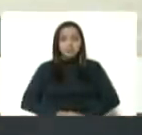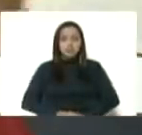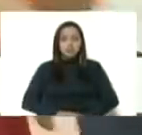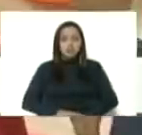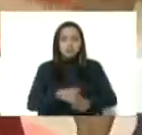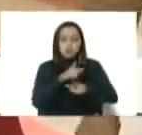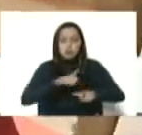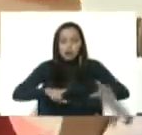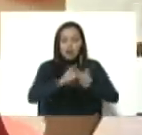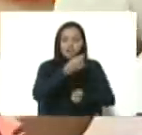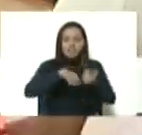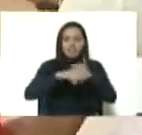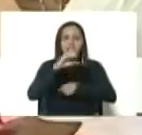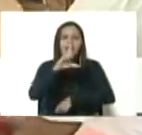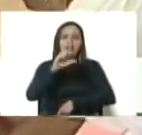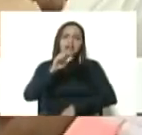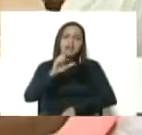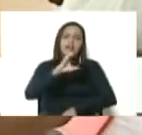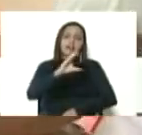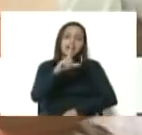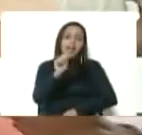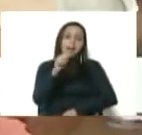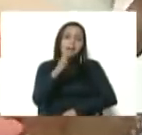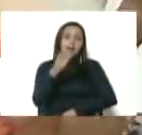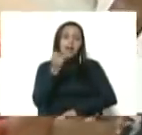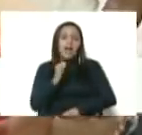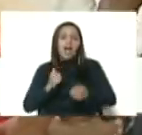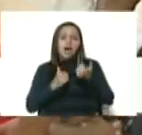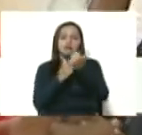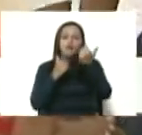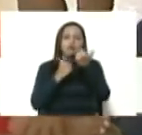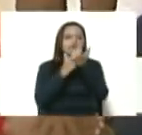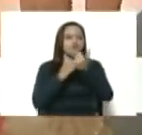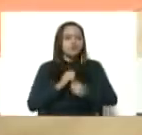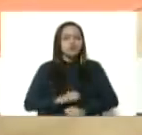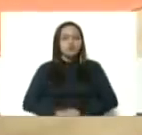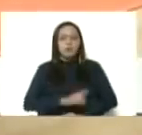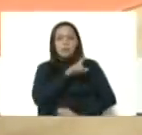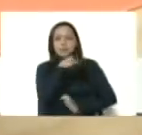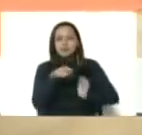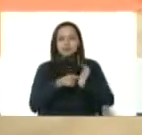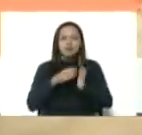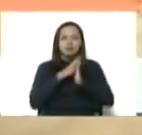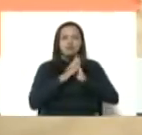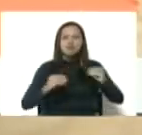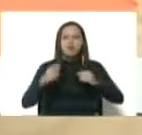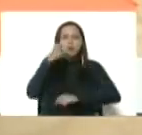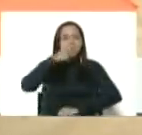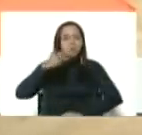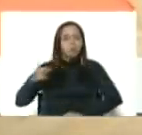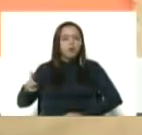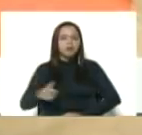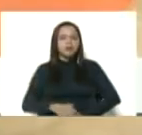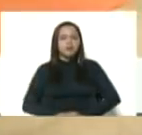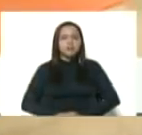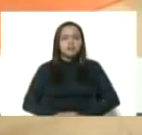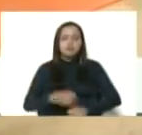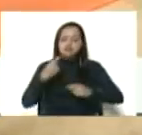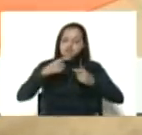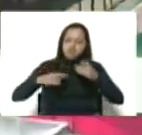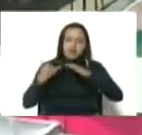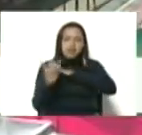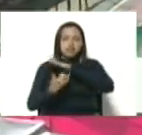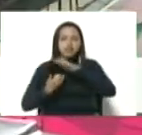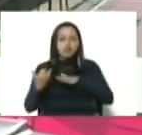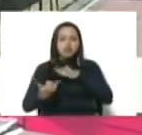tenemos realmente el apoyo incondicional de todo un pueblo y de todas las instituciones que usted